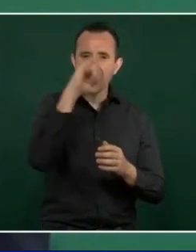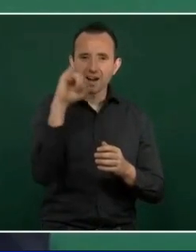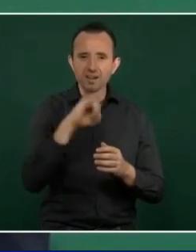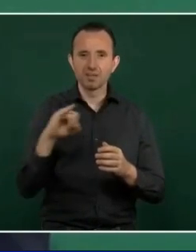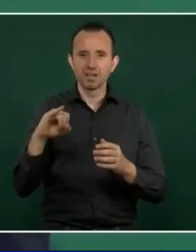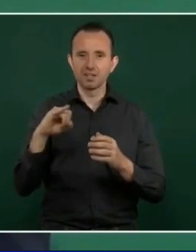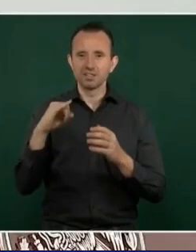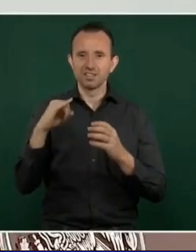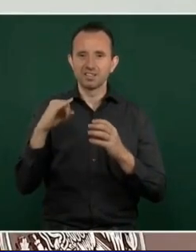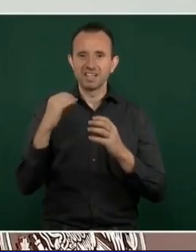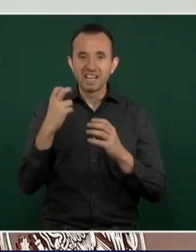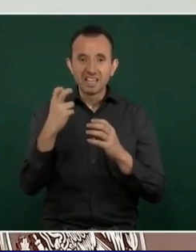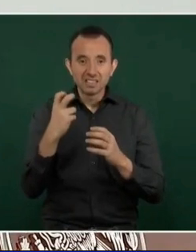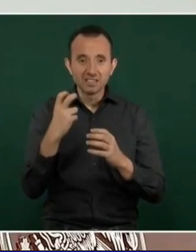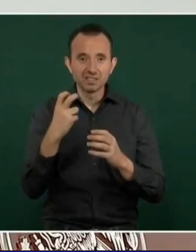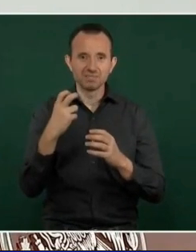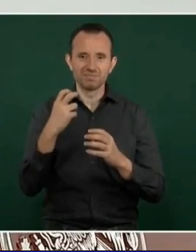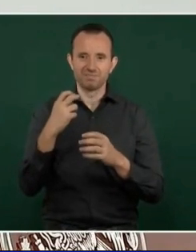en nuestro país.